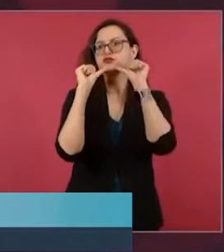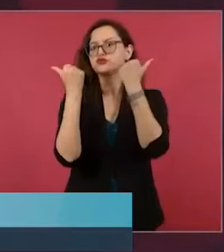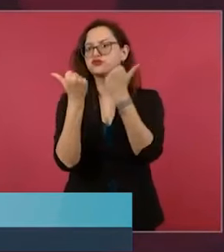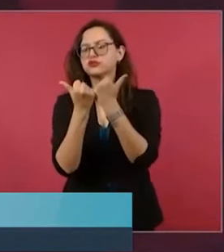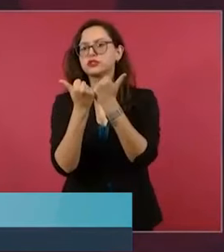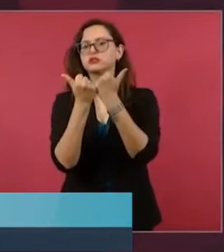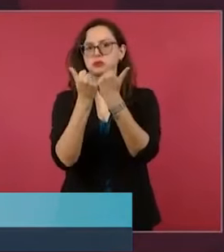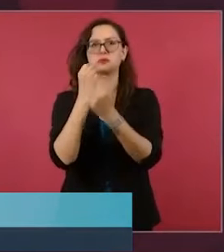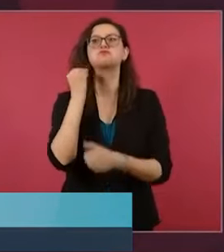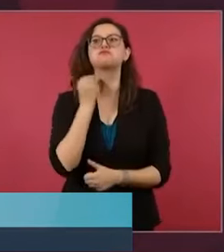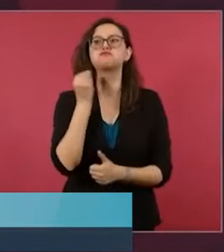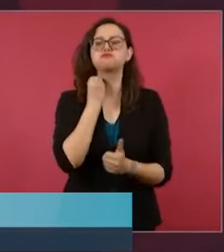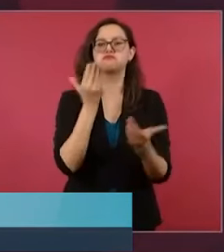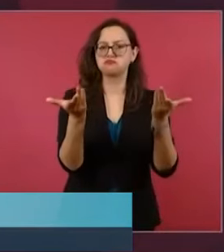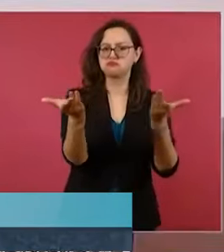magistrados,